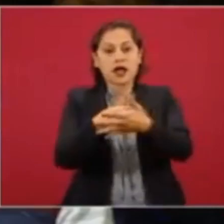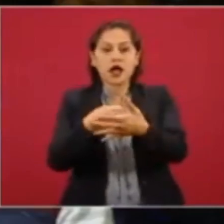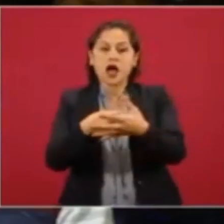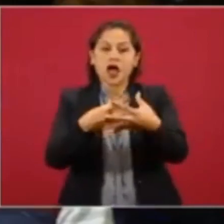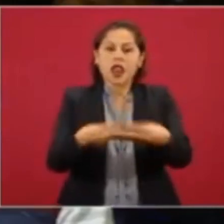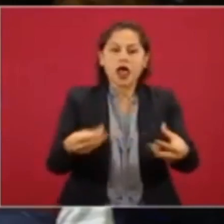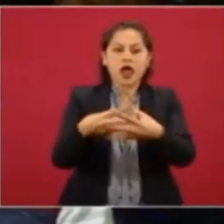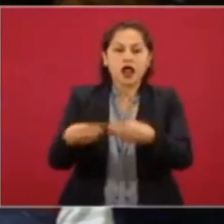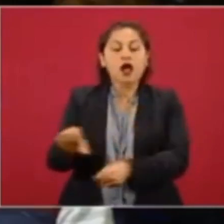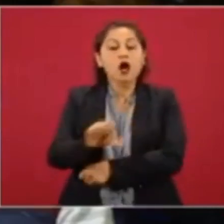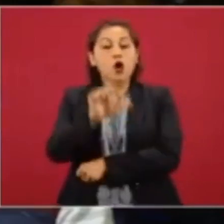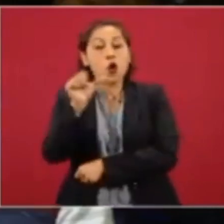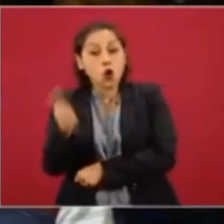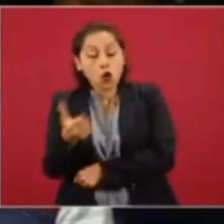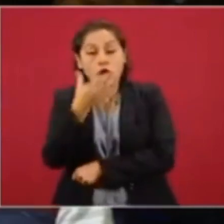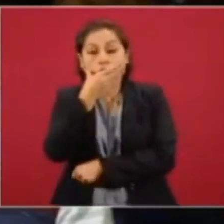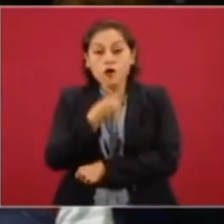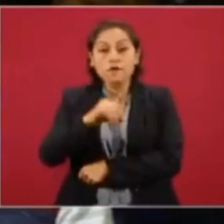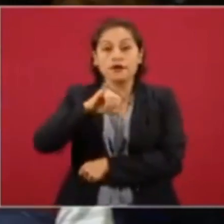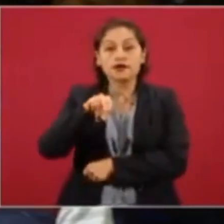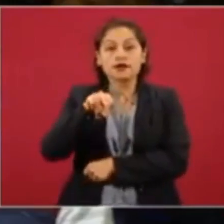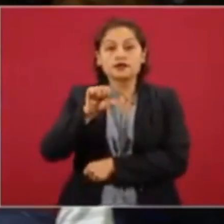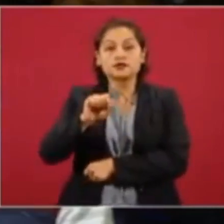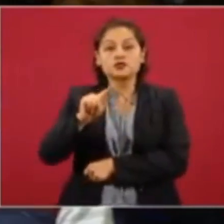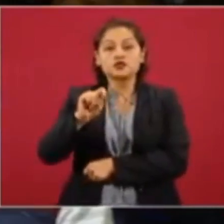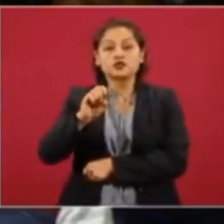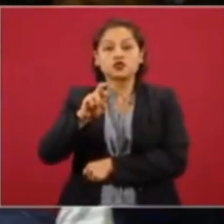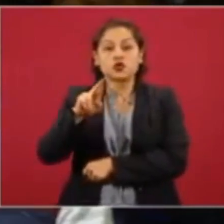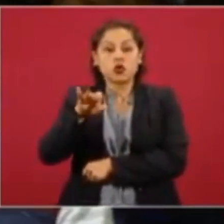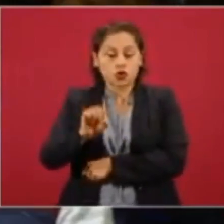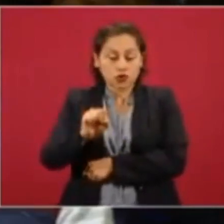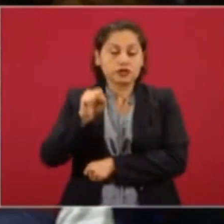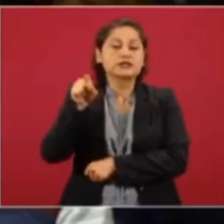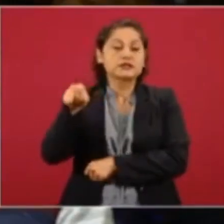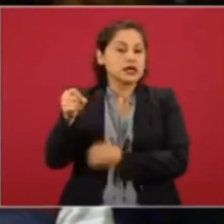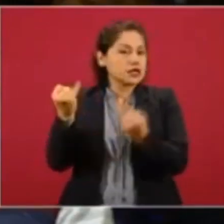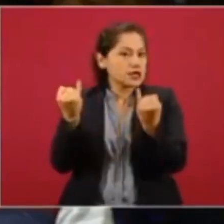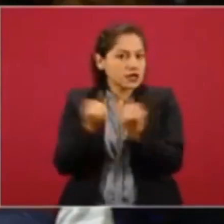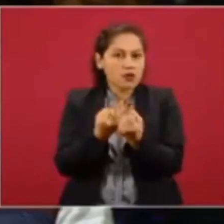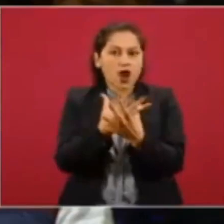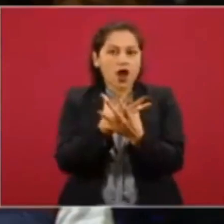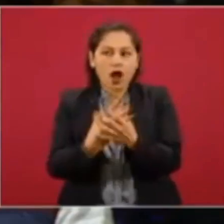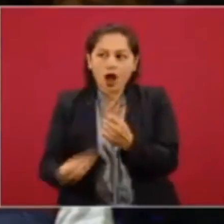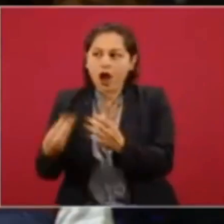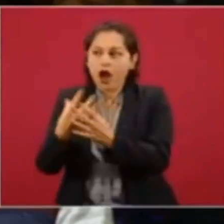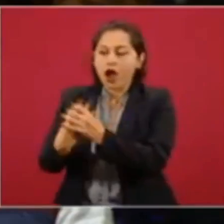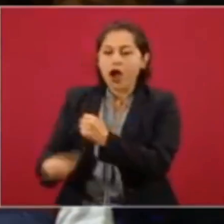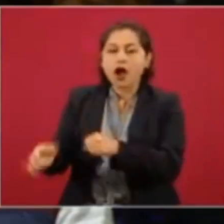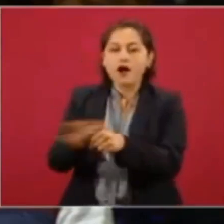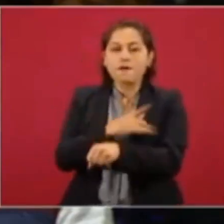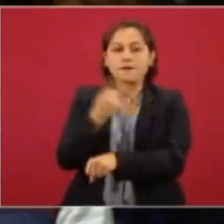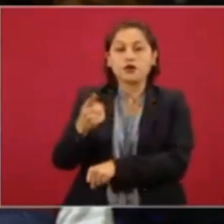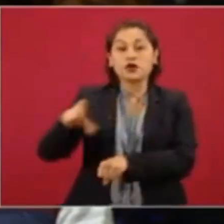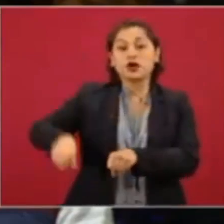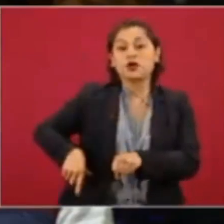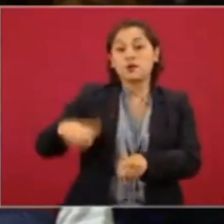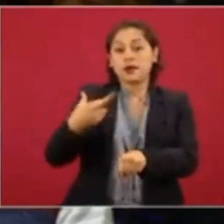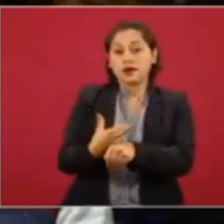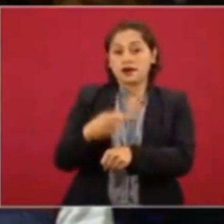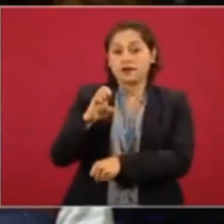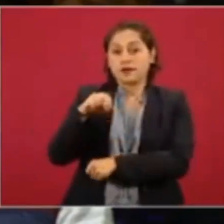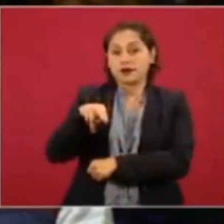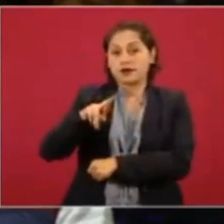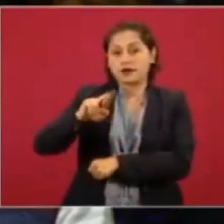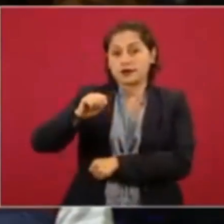Jesús Torres del Estado, que hasta el día de hoy es perseguido político por el gobernador Enrique Alfaro. En